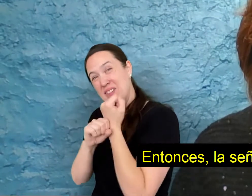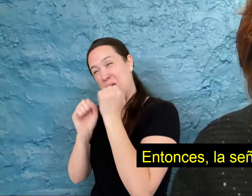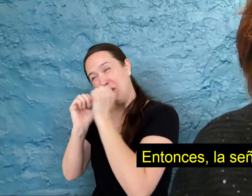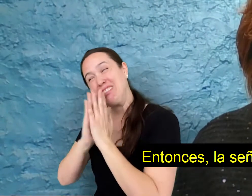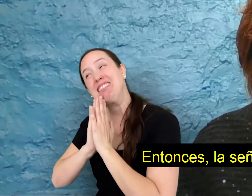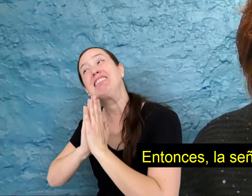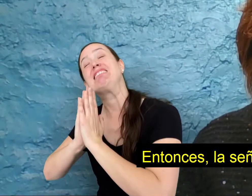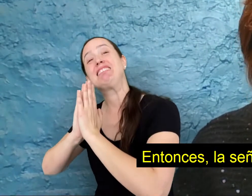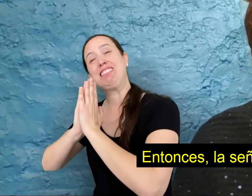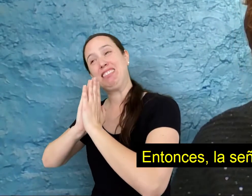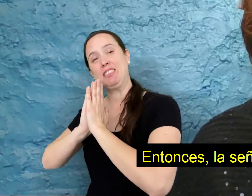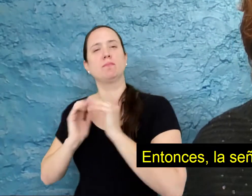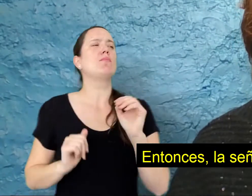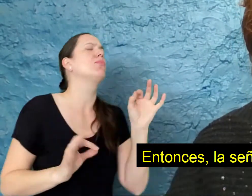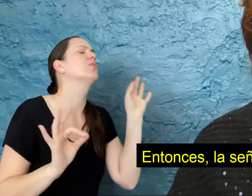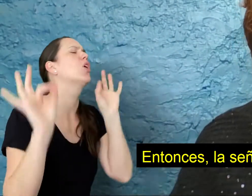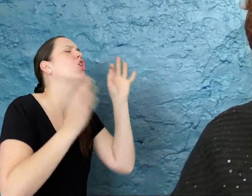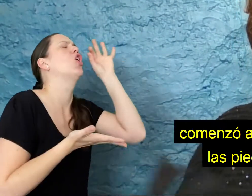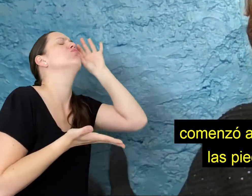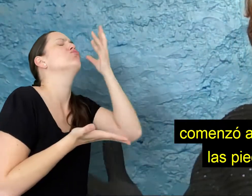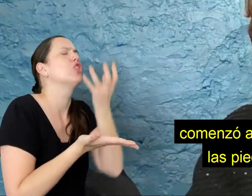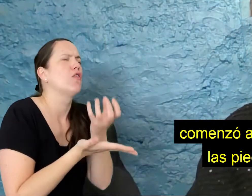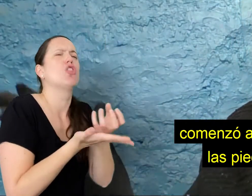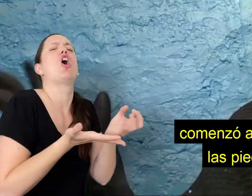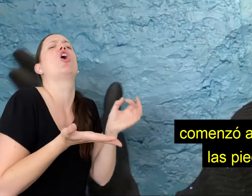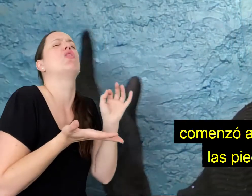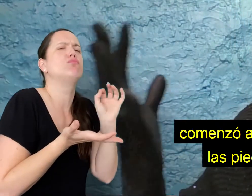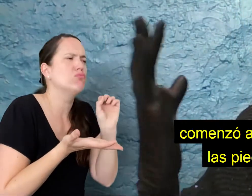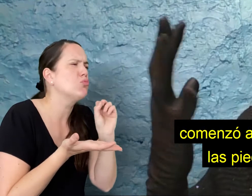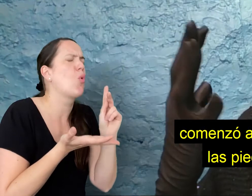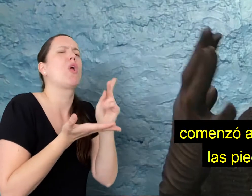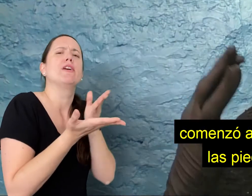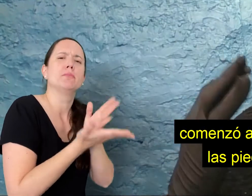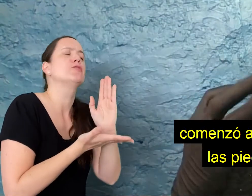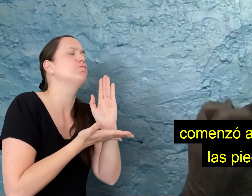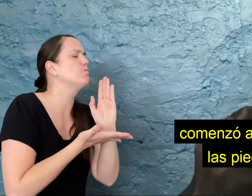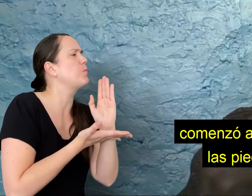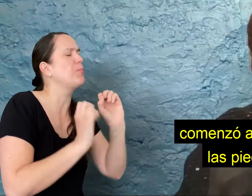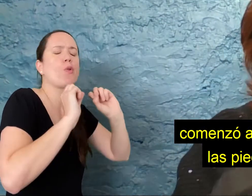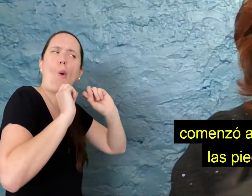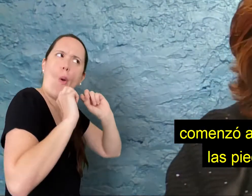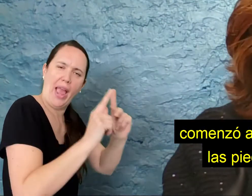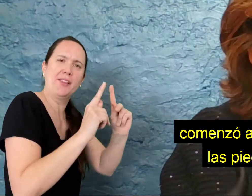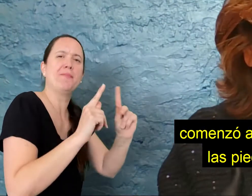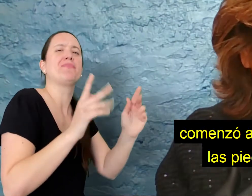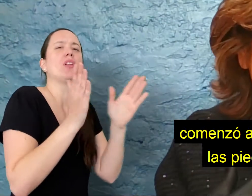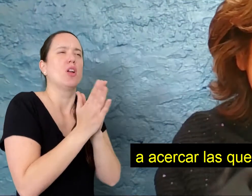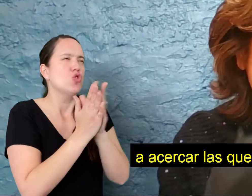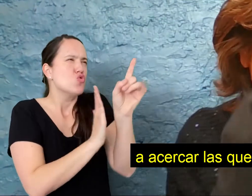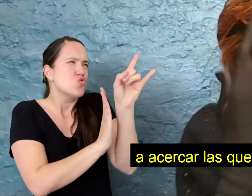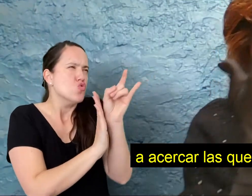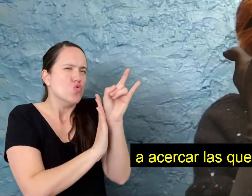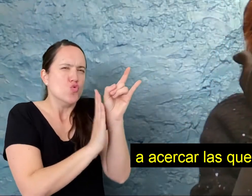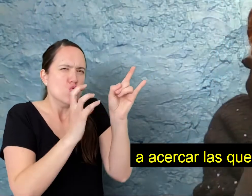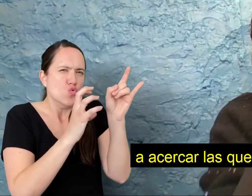Entonces, la señora gravedad comenzó a acercar las piedras, a